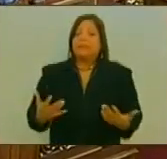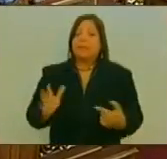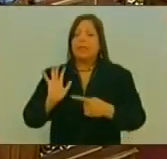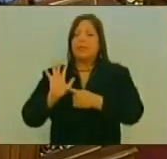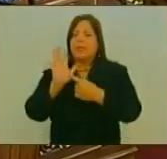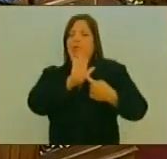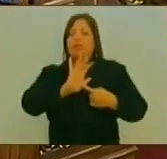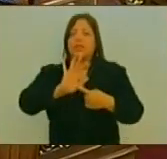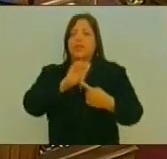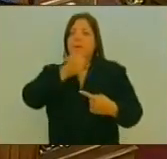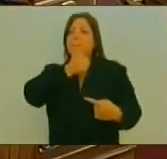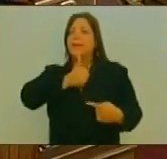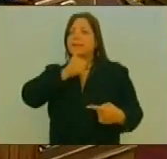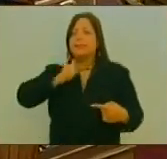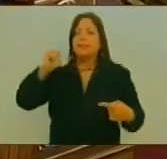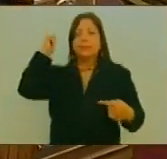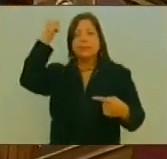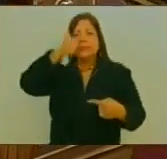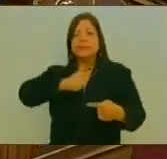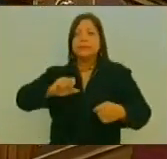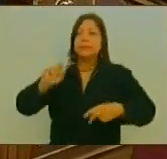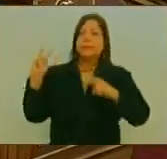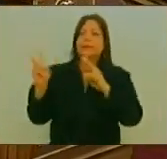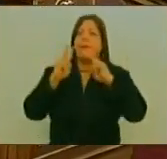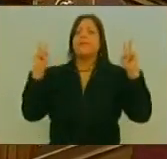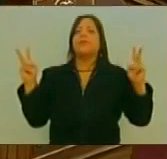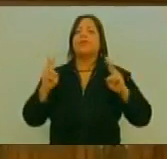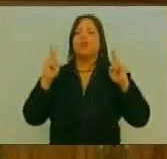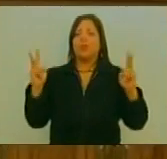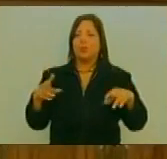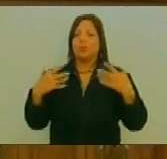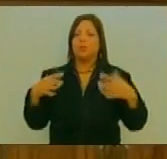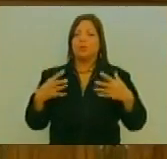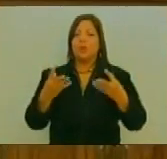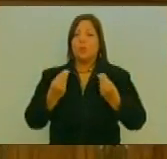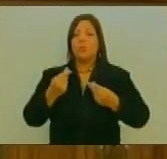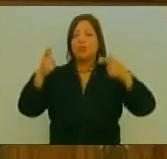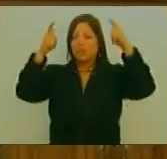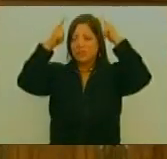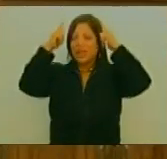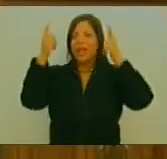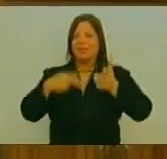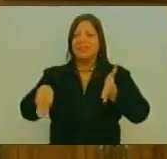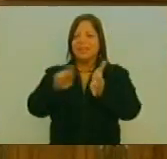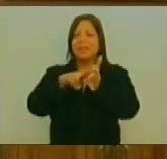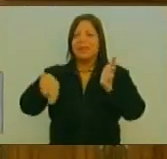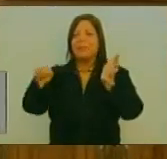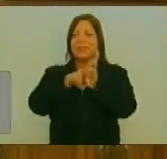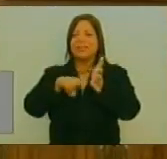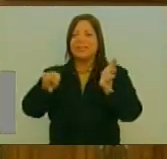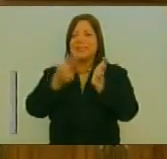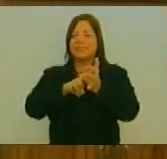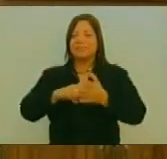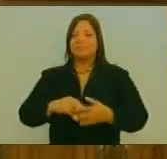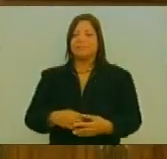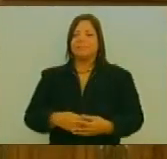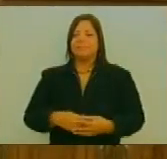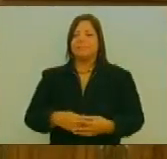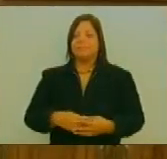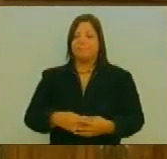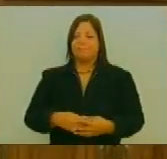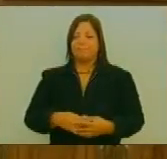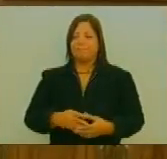demostración De esas cosas Que tanto Decía nuestro Comandante Supremo Hugo Chávez Frías